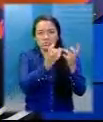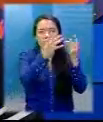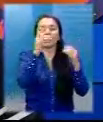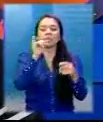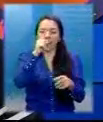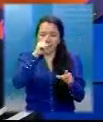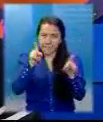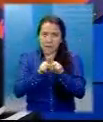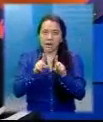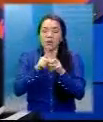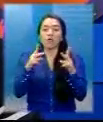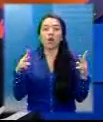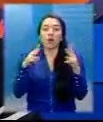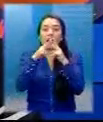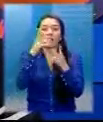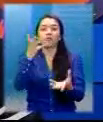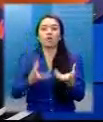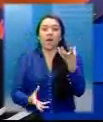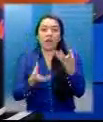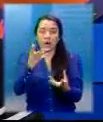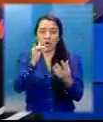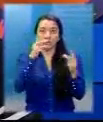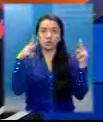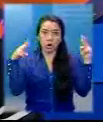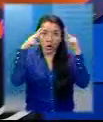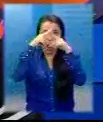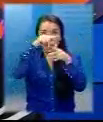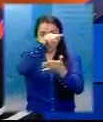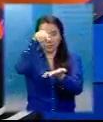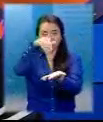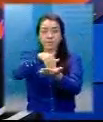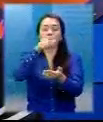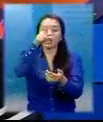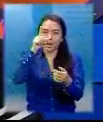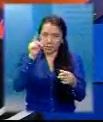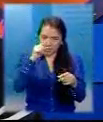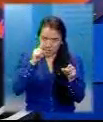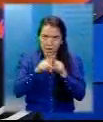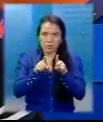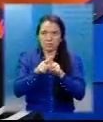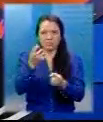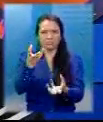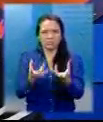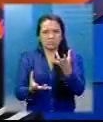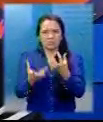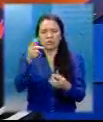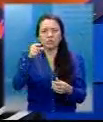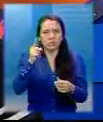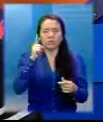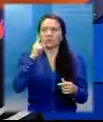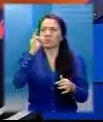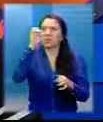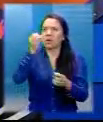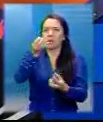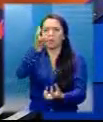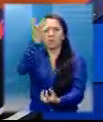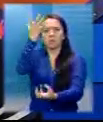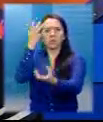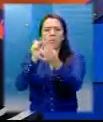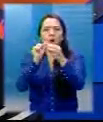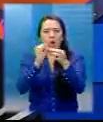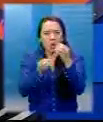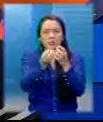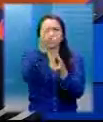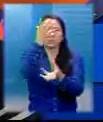y también Santiago que debido a las lluvias y a la acumulación de material volcánico está registrándose en las Jares y